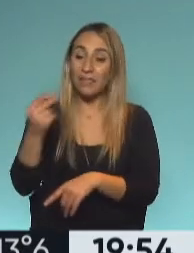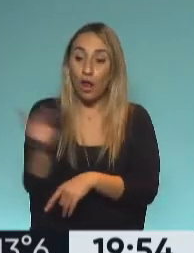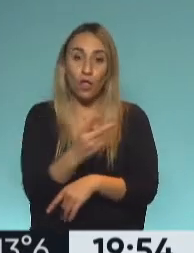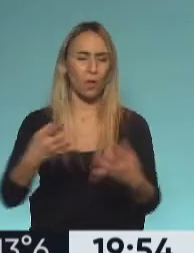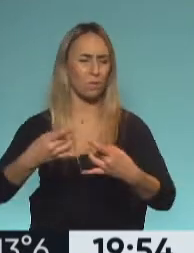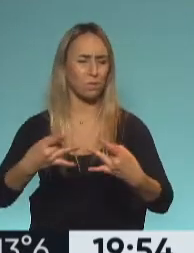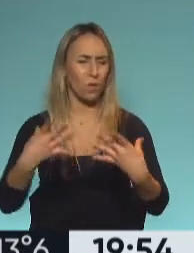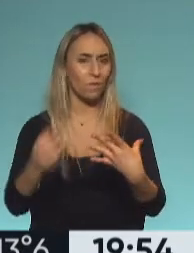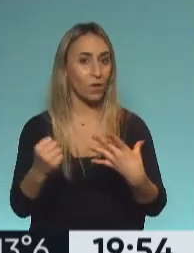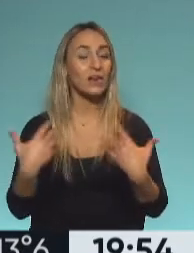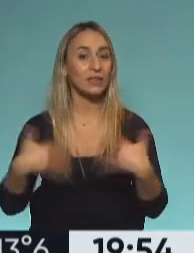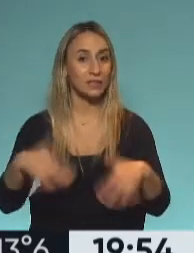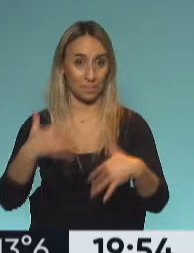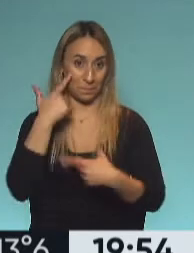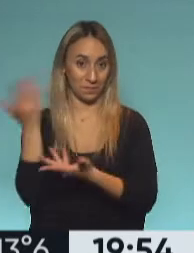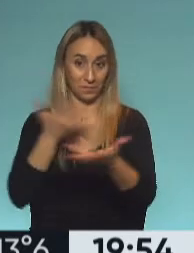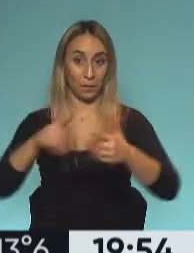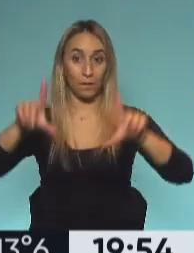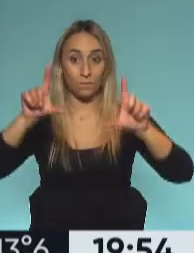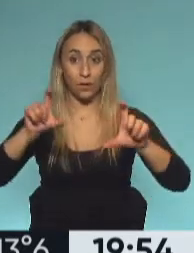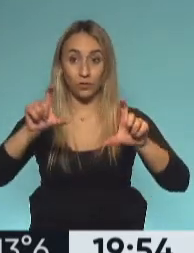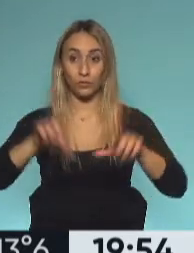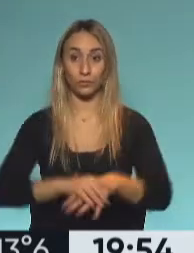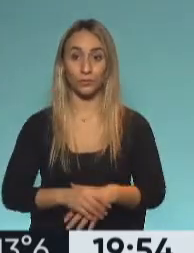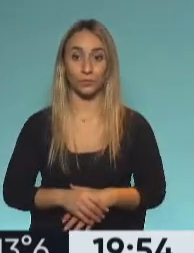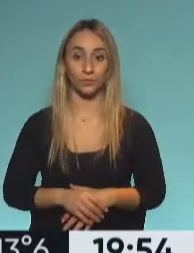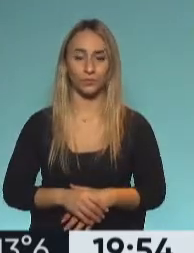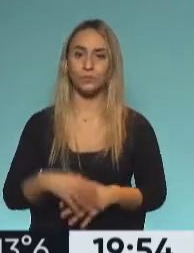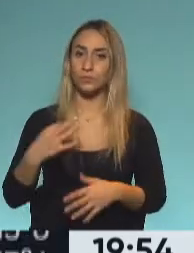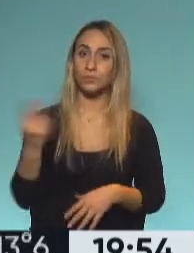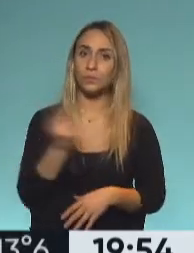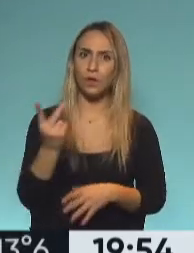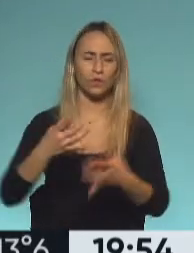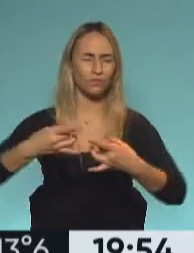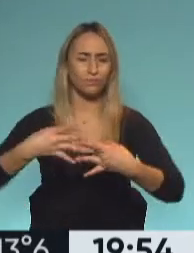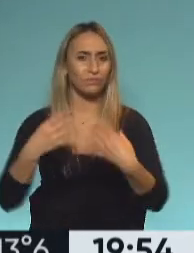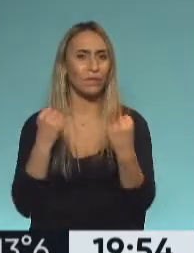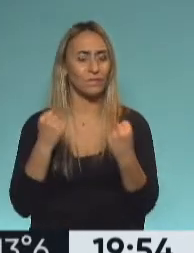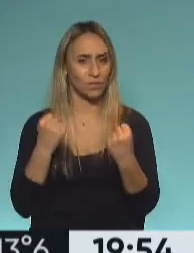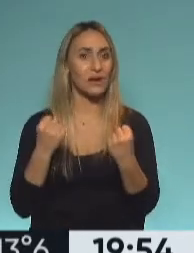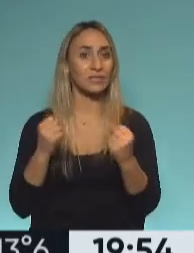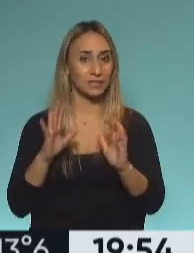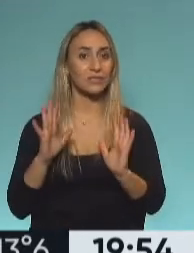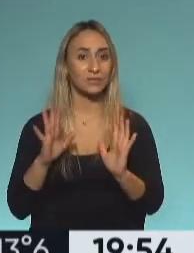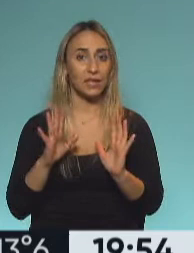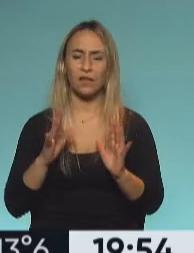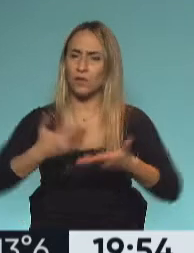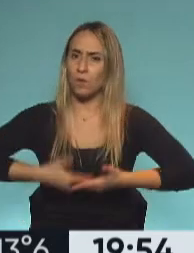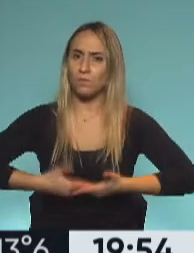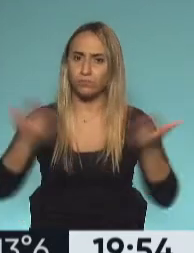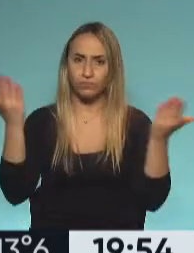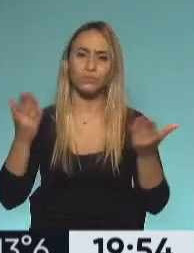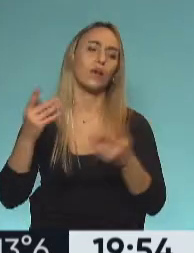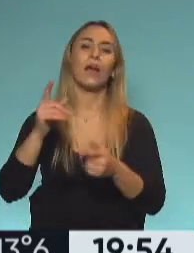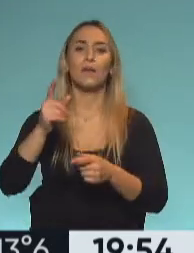podemos ver, la podemos poner en pantalla para ver de qué estamos hablando, porque circuló por los principales medios nacionales brasileños y también por